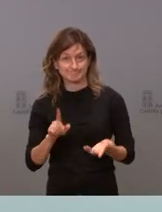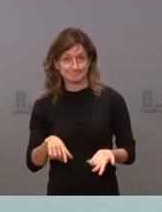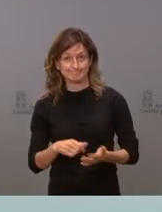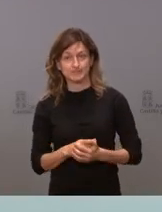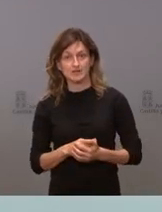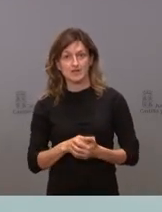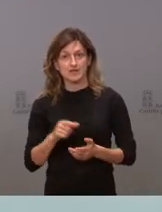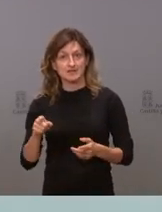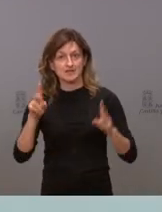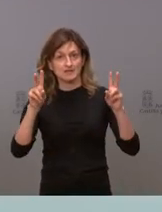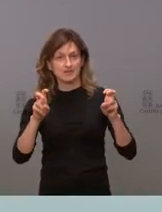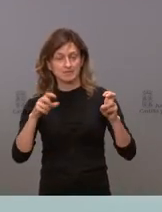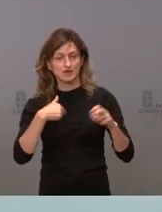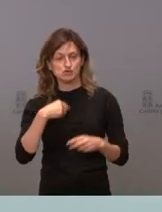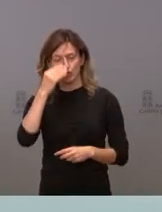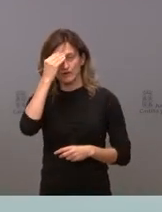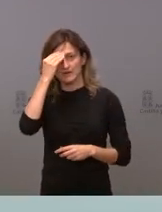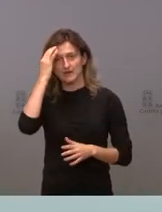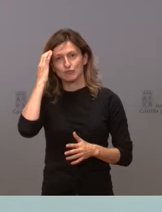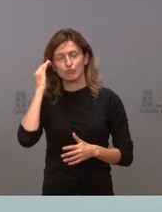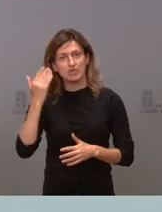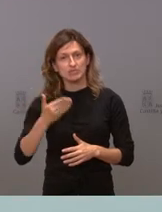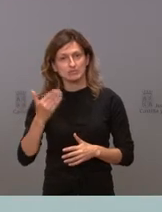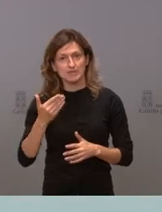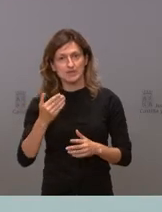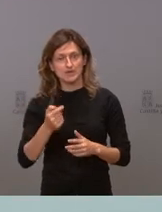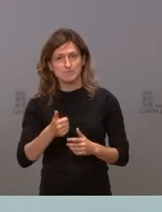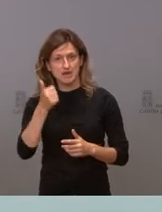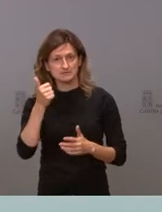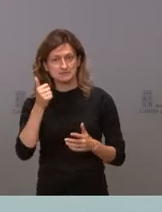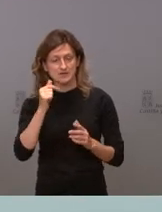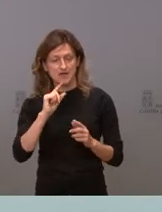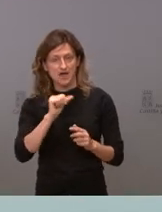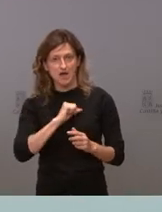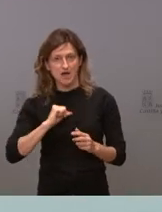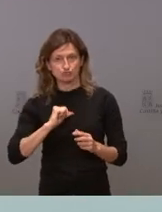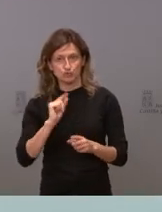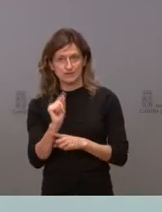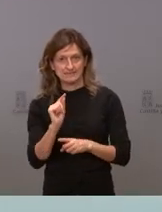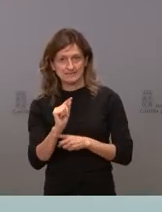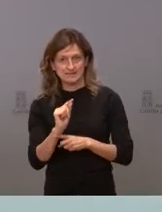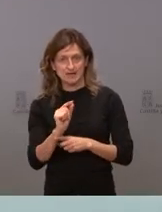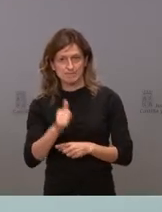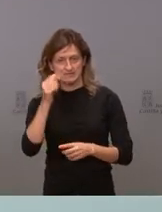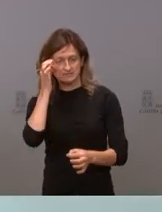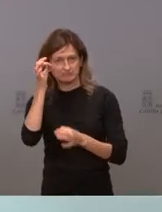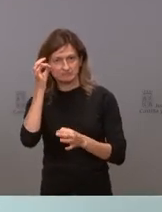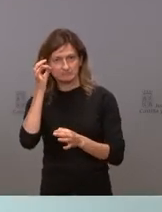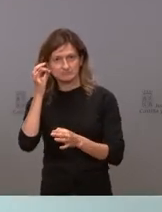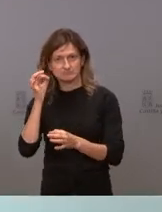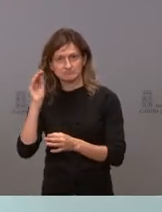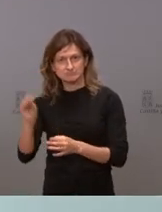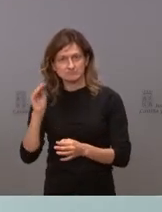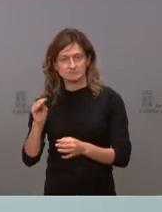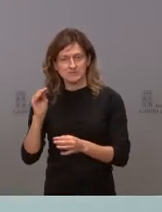es una de las cuestiones en las que yo creo que tenemos que hacer una autocrítica, haber sido más exigentes con el Gobierno de España en